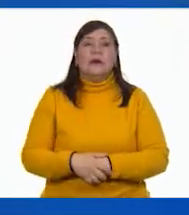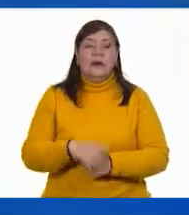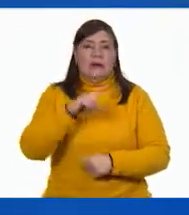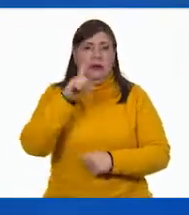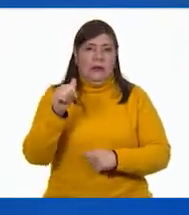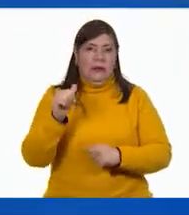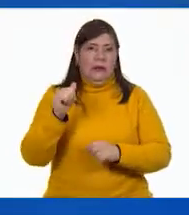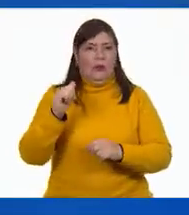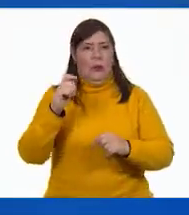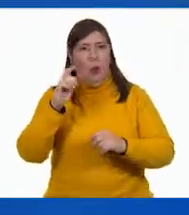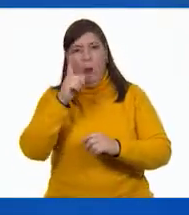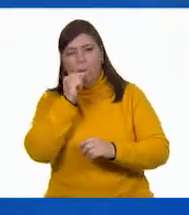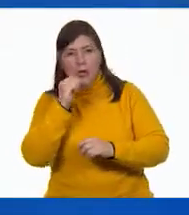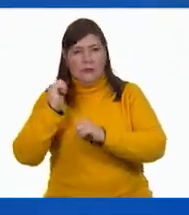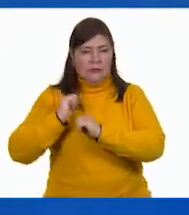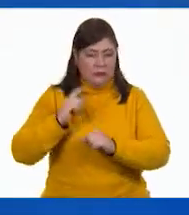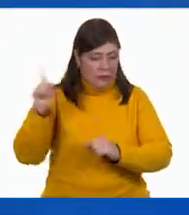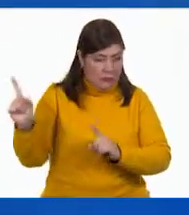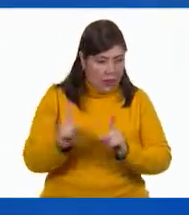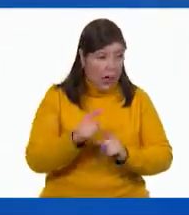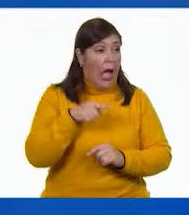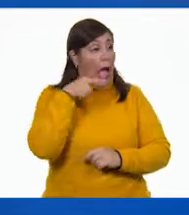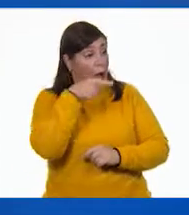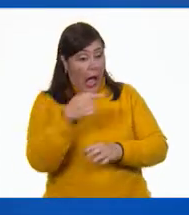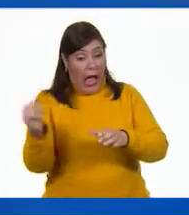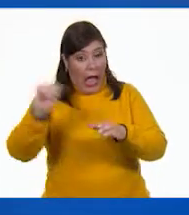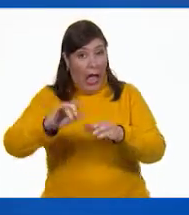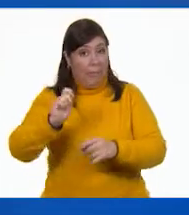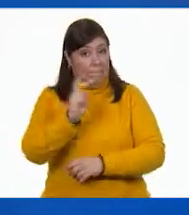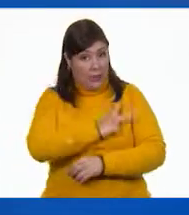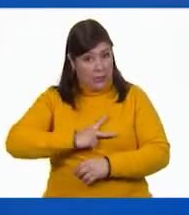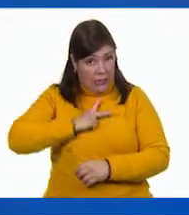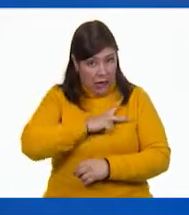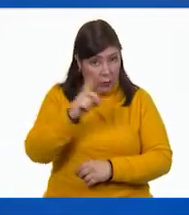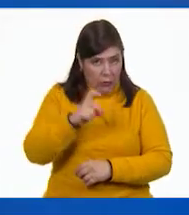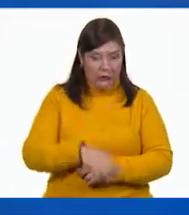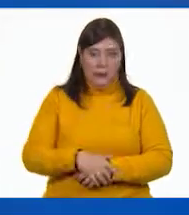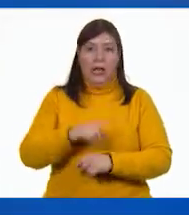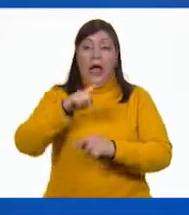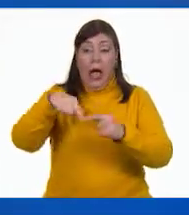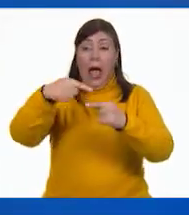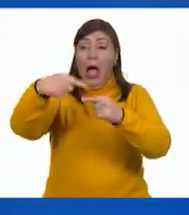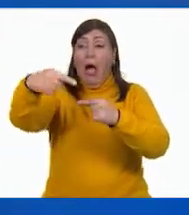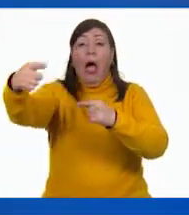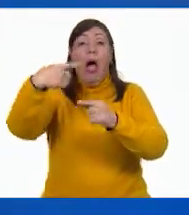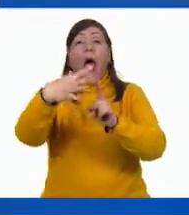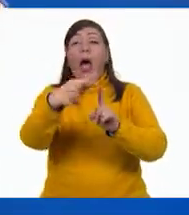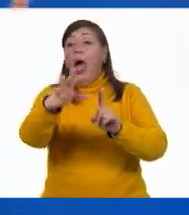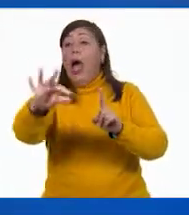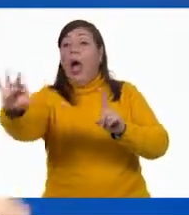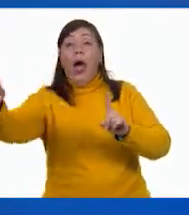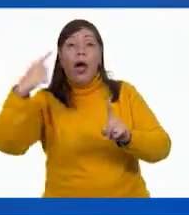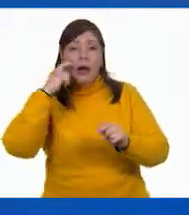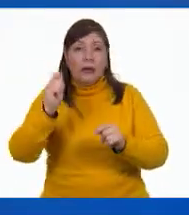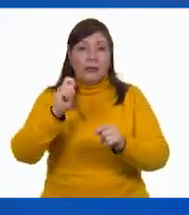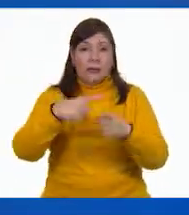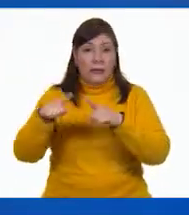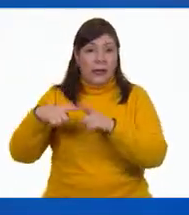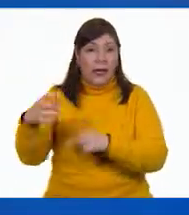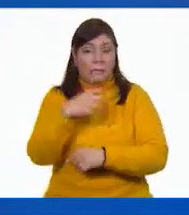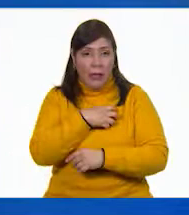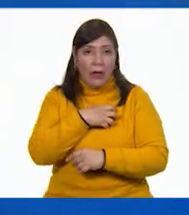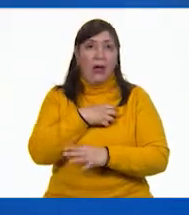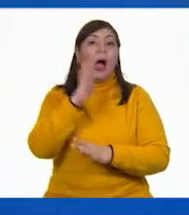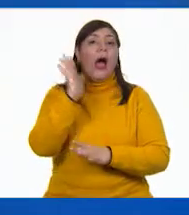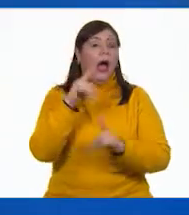verlo dijo, ¡ah! Usted es el que le echó veneno al agua. El guardia llamó al capitán y así como